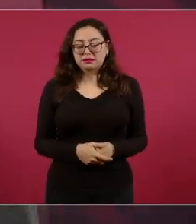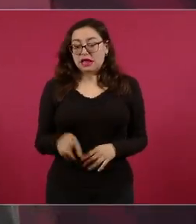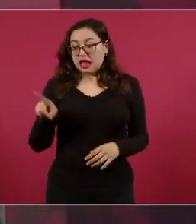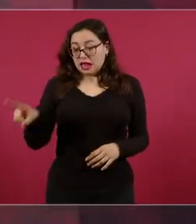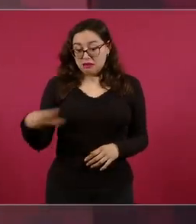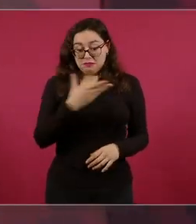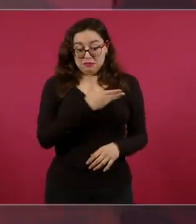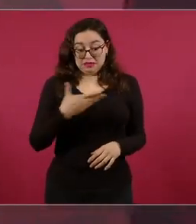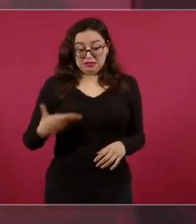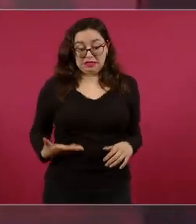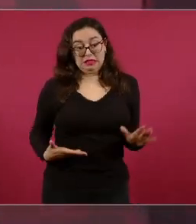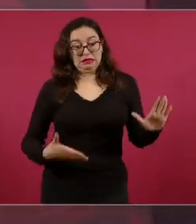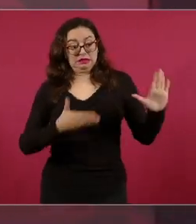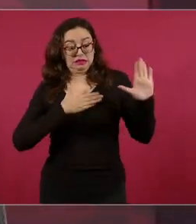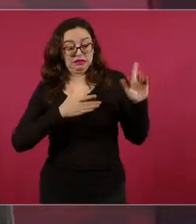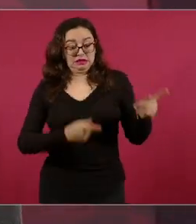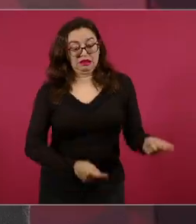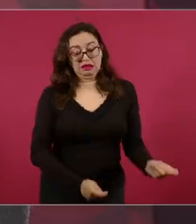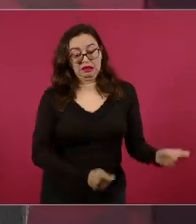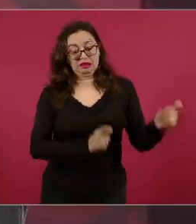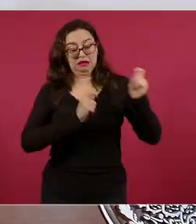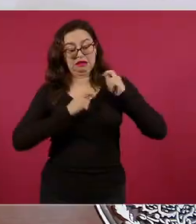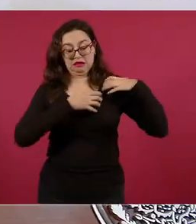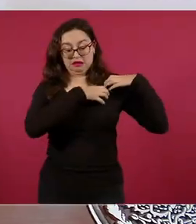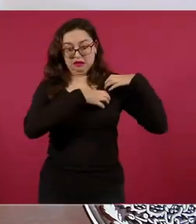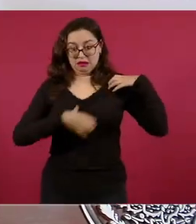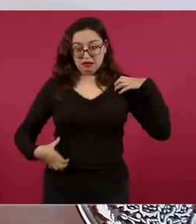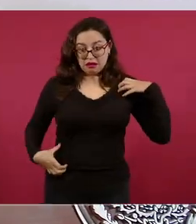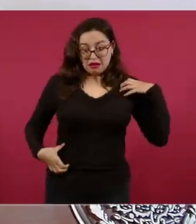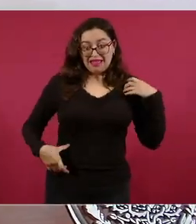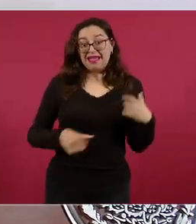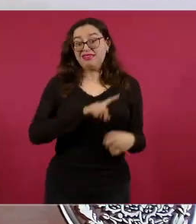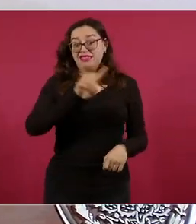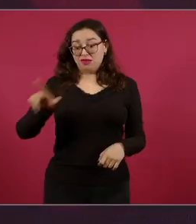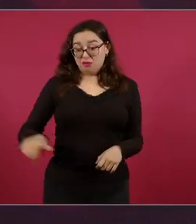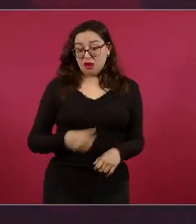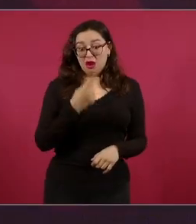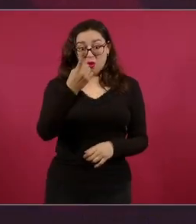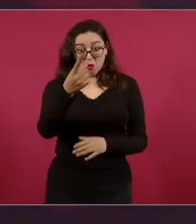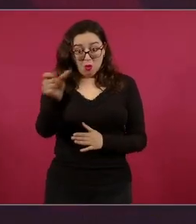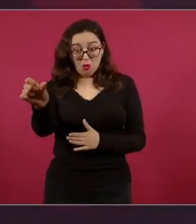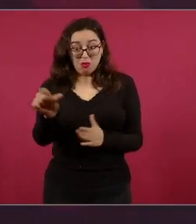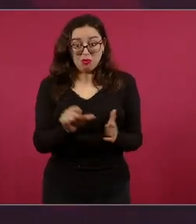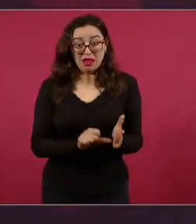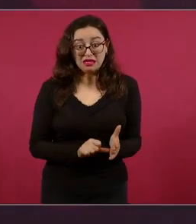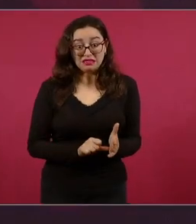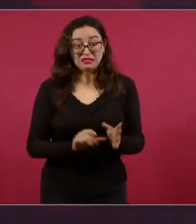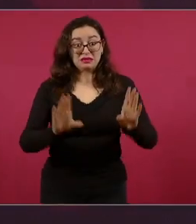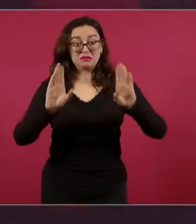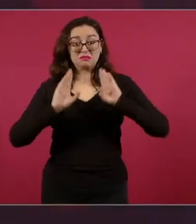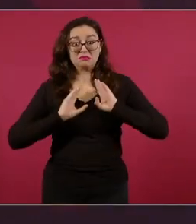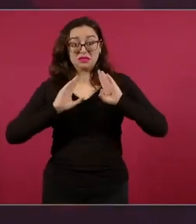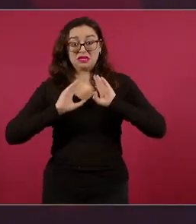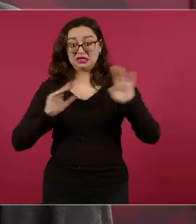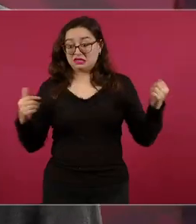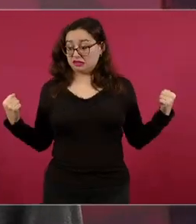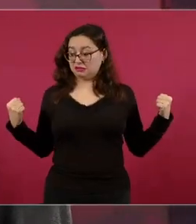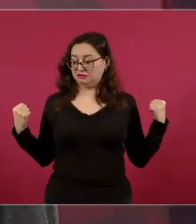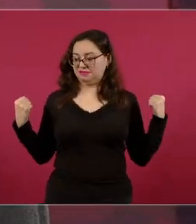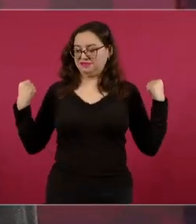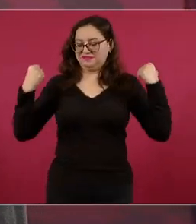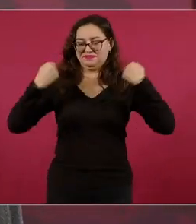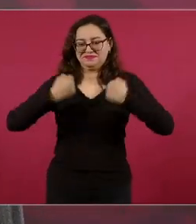una casaca militar que hasta le quedaba grande, parecía el comandante Borolas,